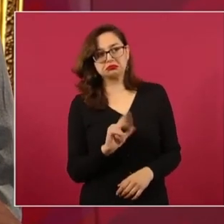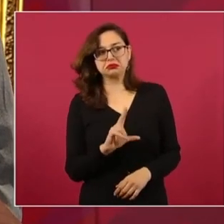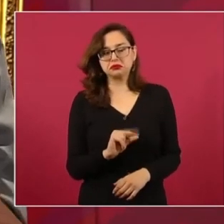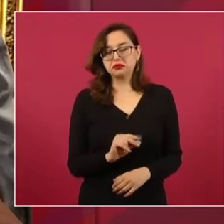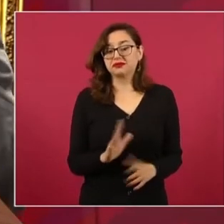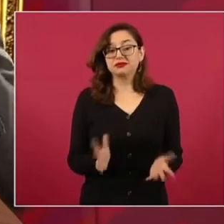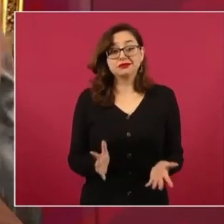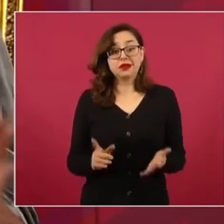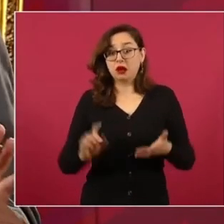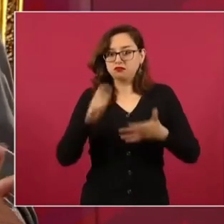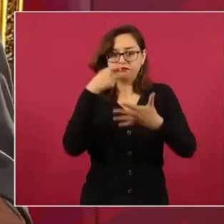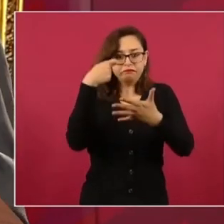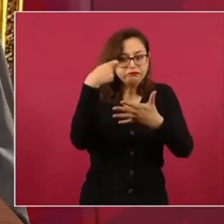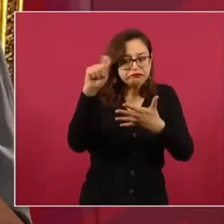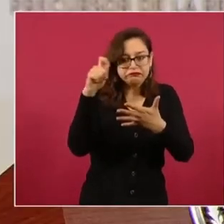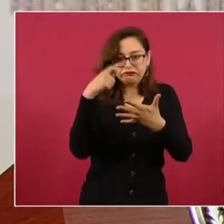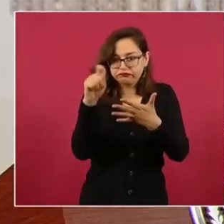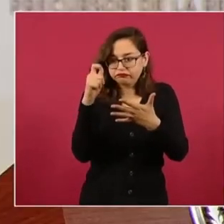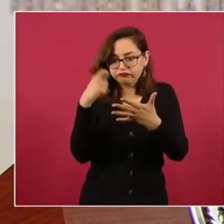Y ahí está.